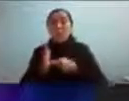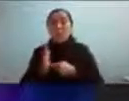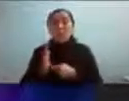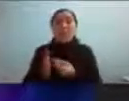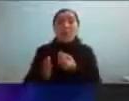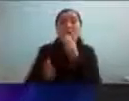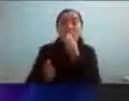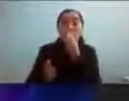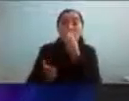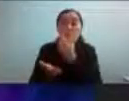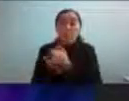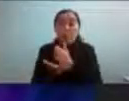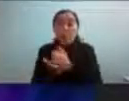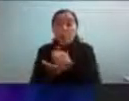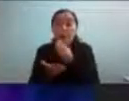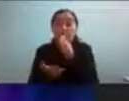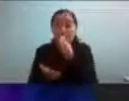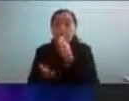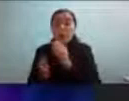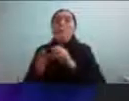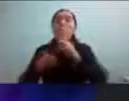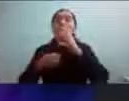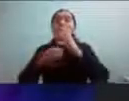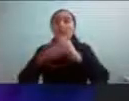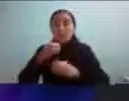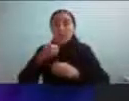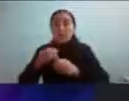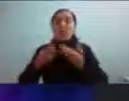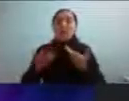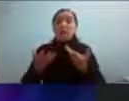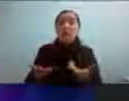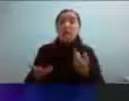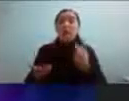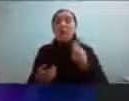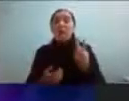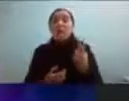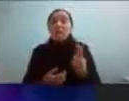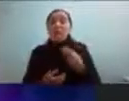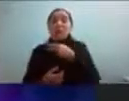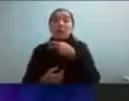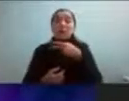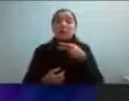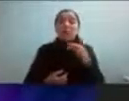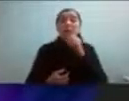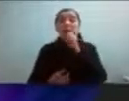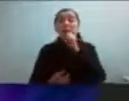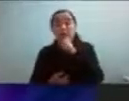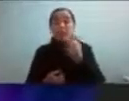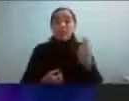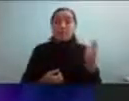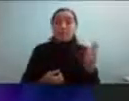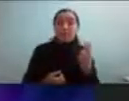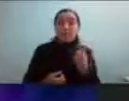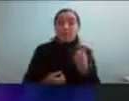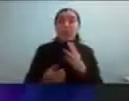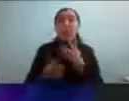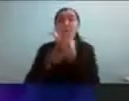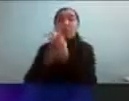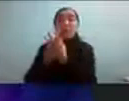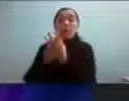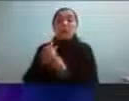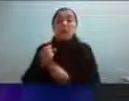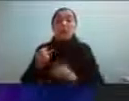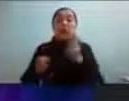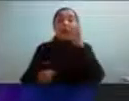todo lo que tiene que ver con los ciclos vitales o sea la maternidad la pareja la sexualidad el envejecimiento la menopausia la menstruación o sea todas las cosas que